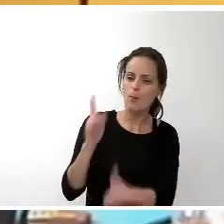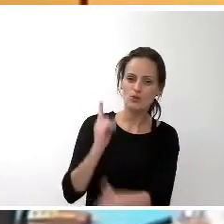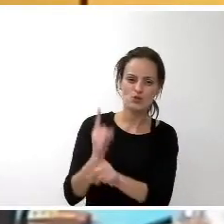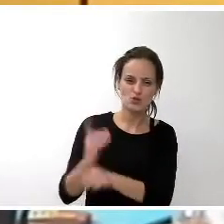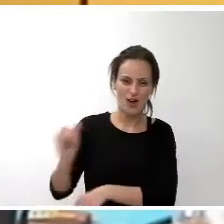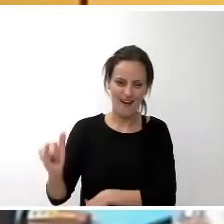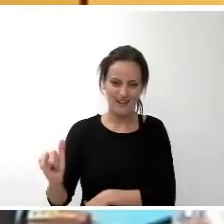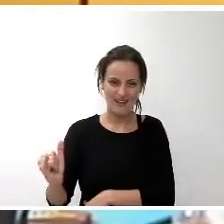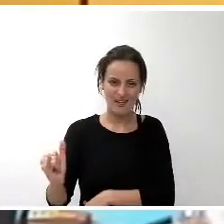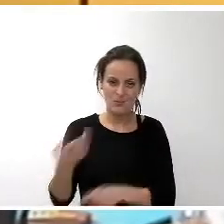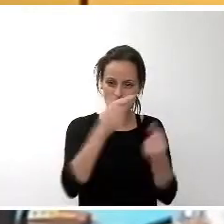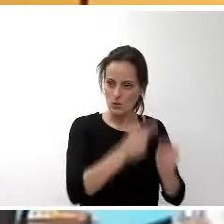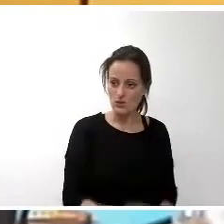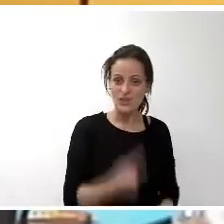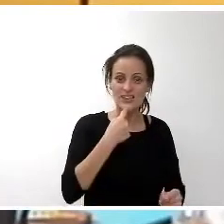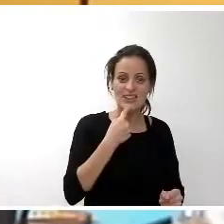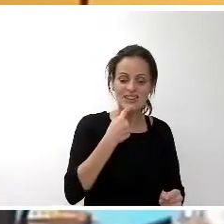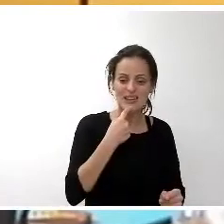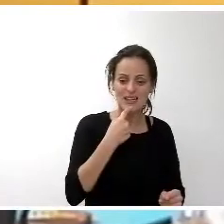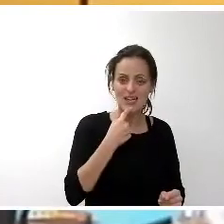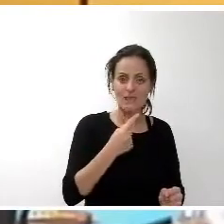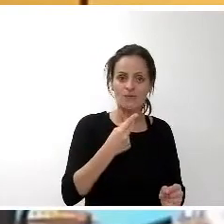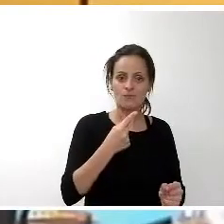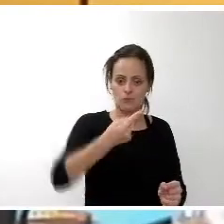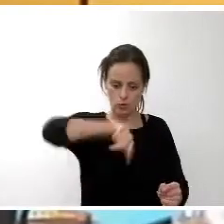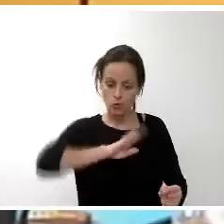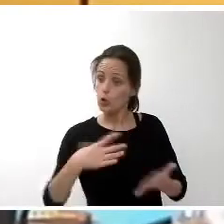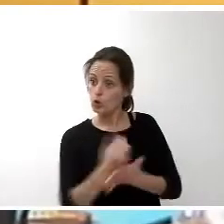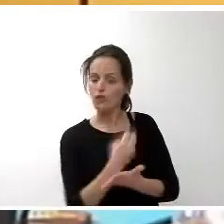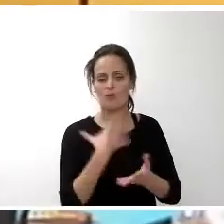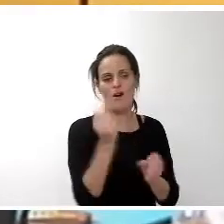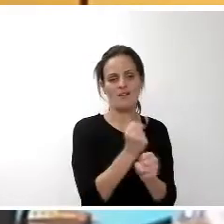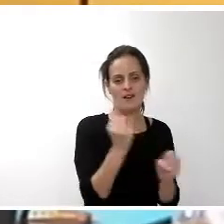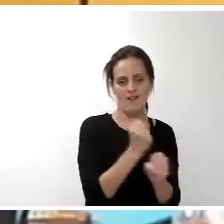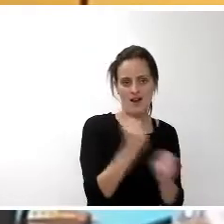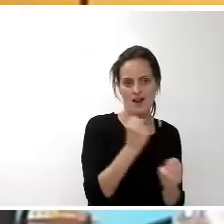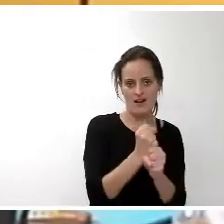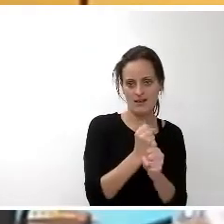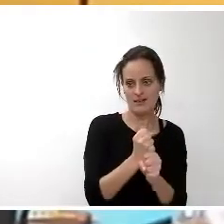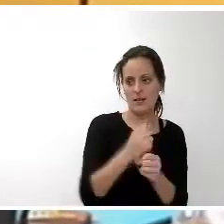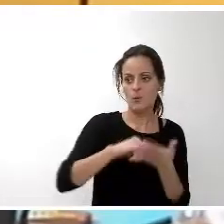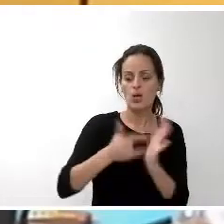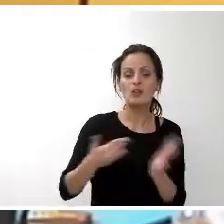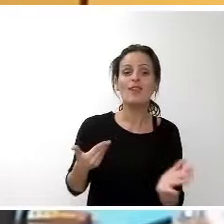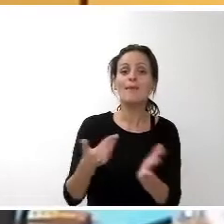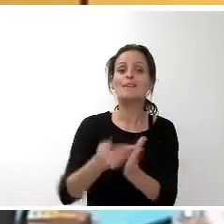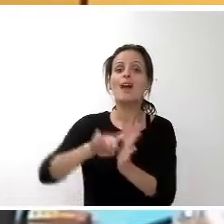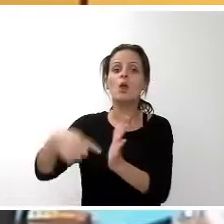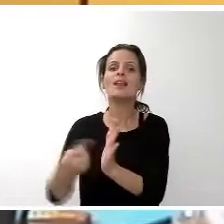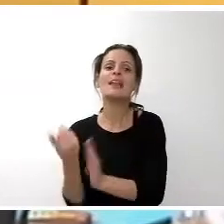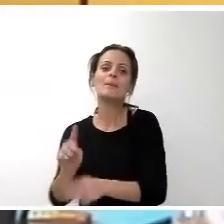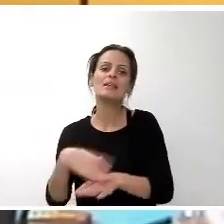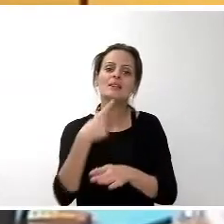habla de quienes vamos a trabajar y a currar con estos mimbres y el proyecto y enmienda a la totalidad habla también del